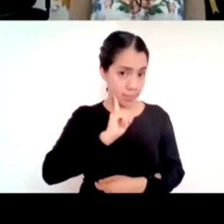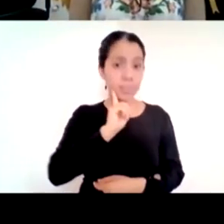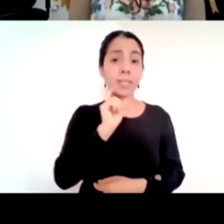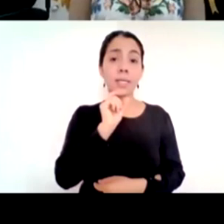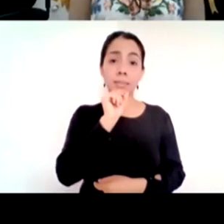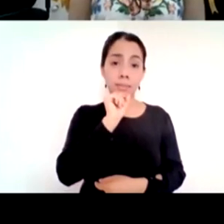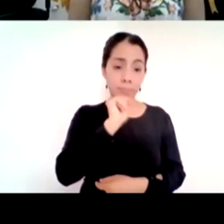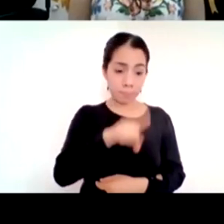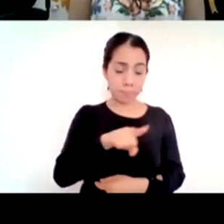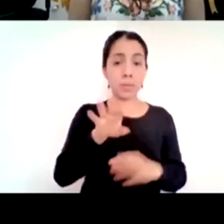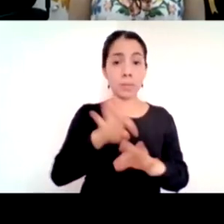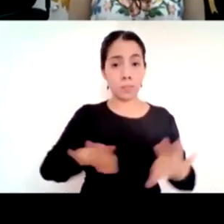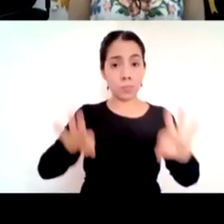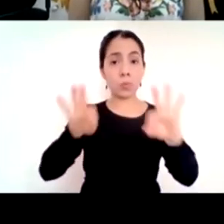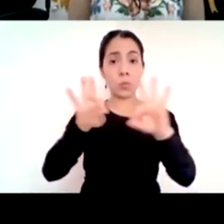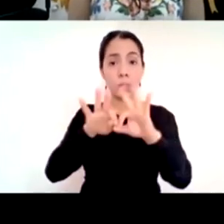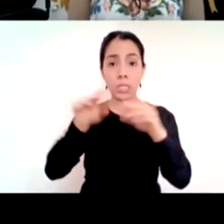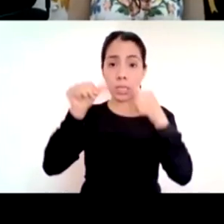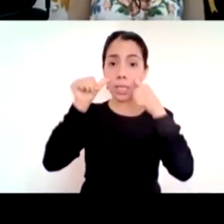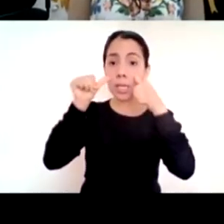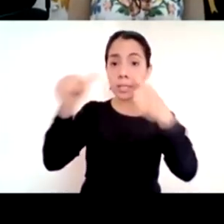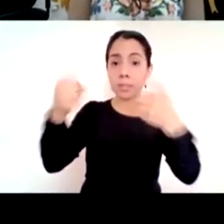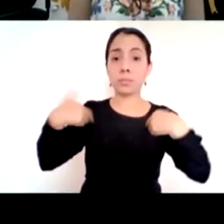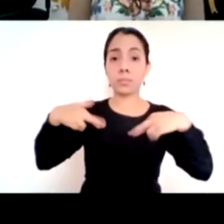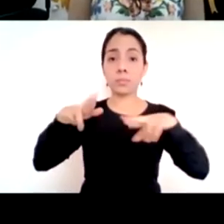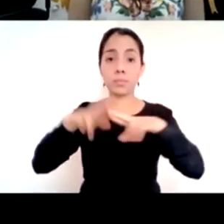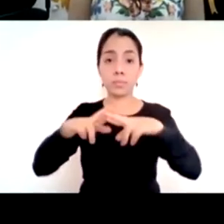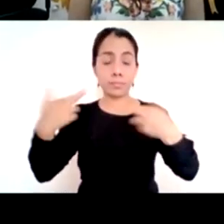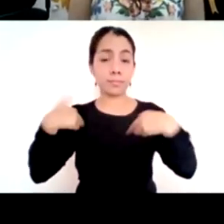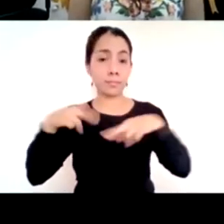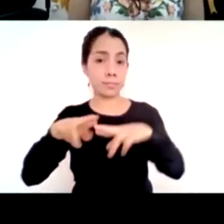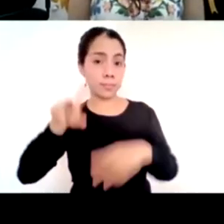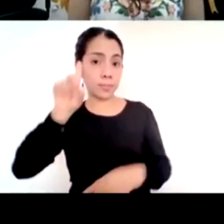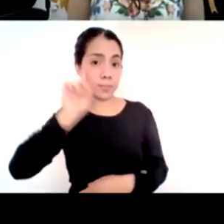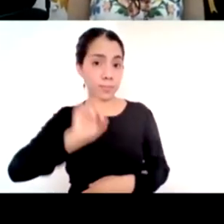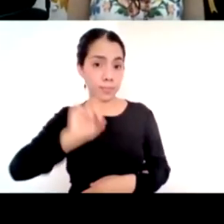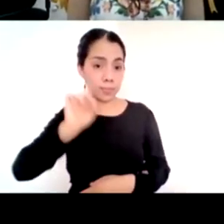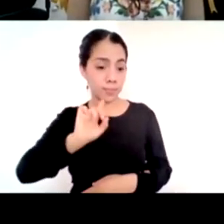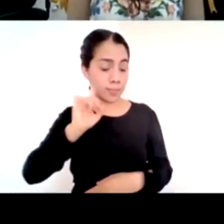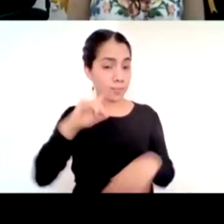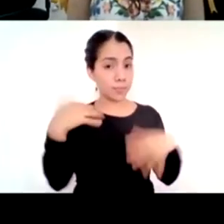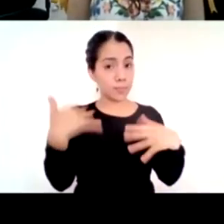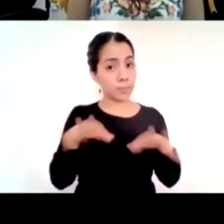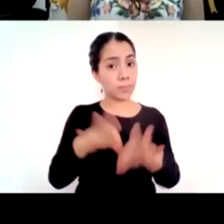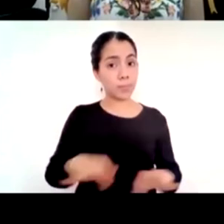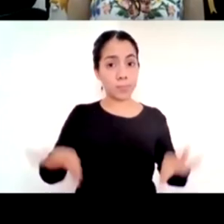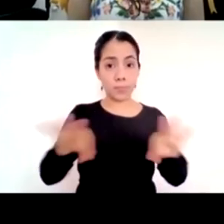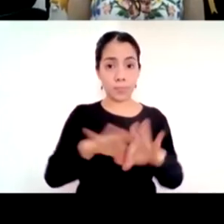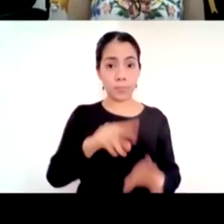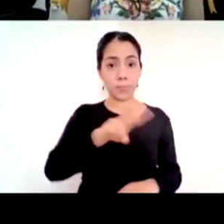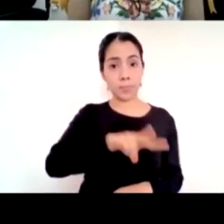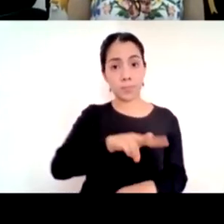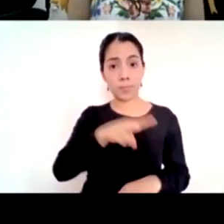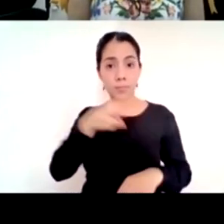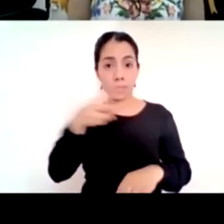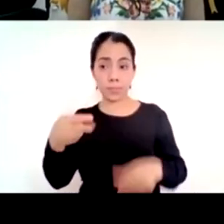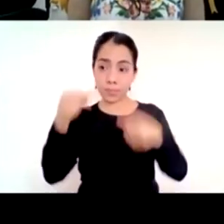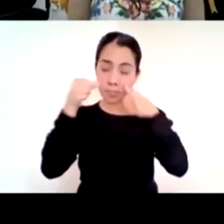maestras y maestros y un tema fundamental tenemos que buscar la equidad